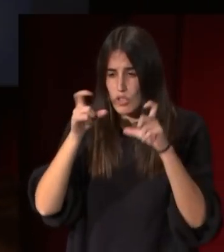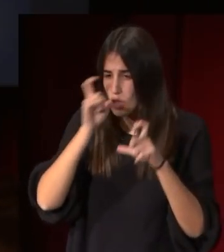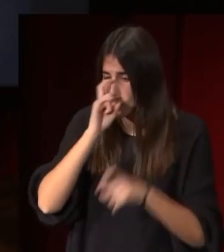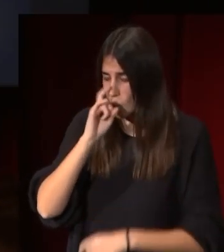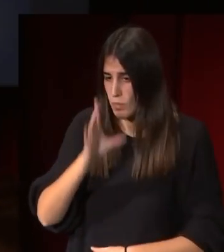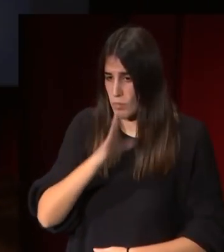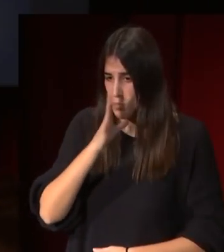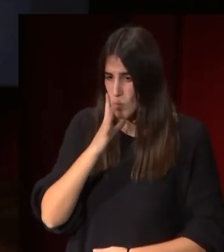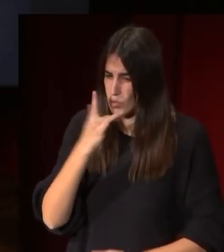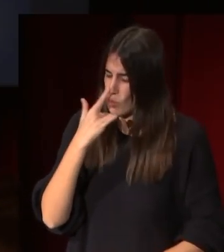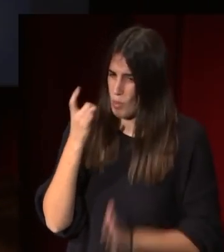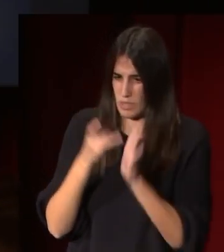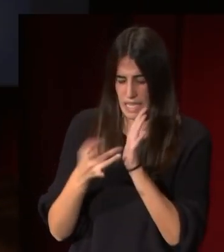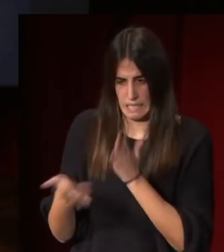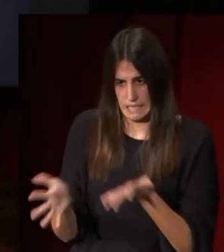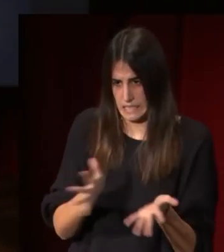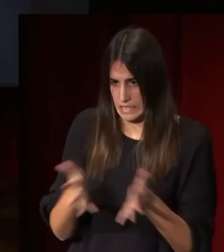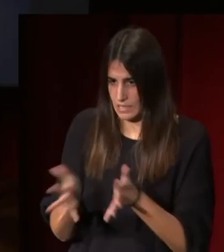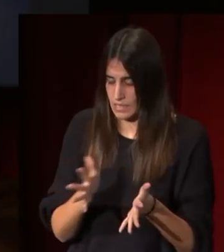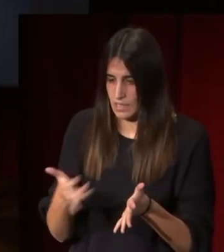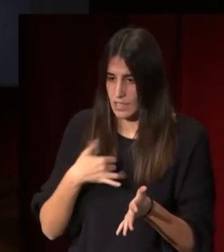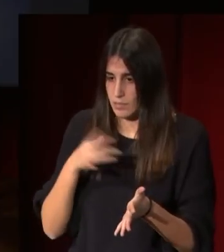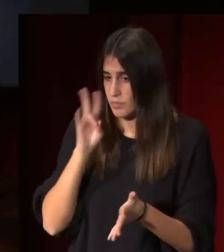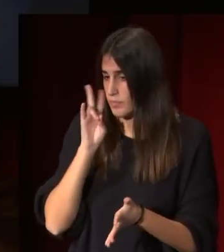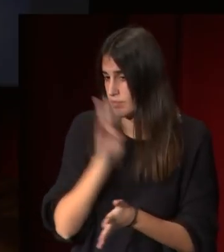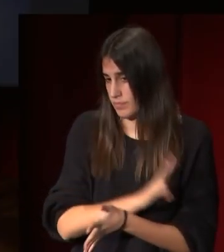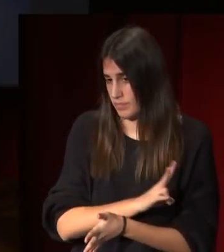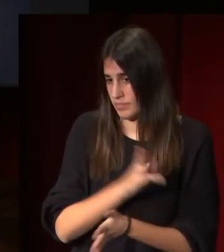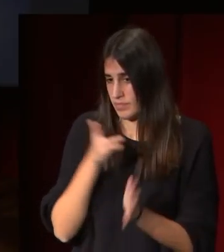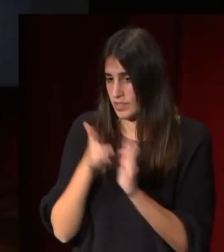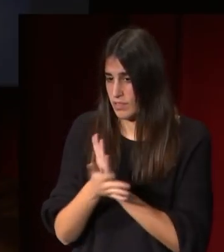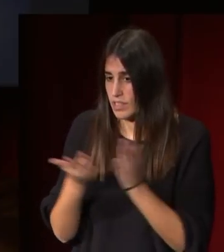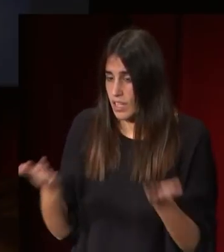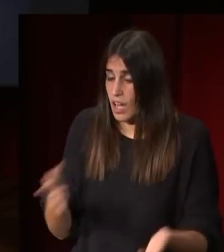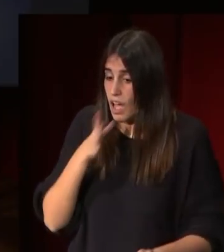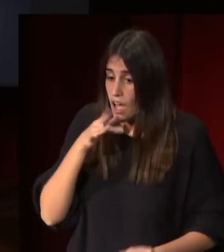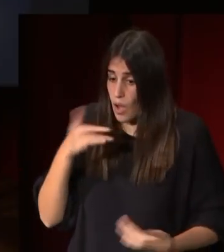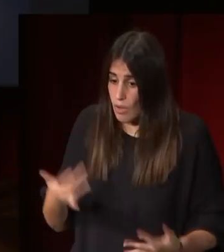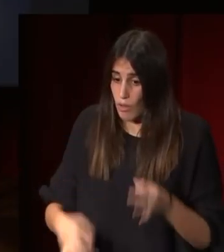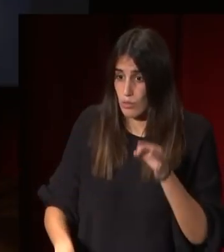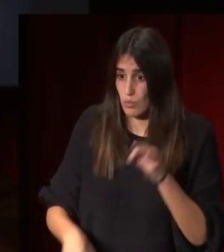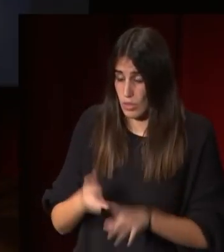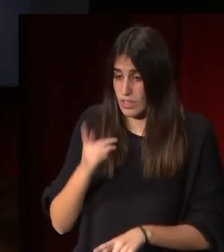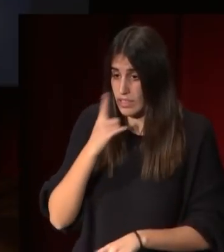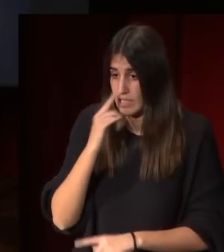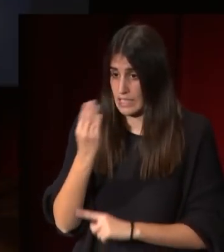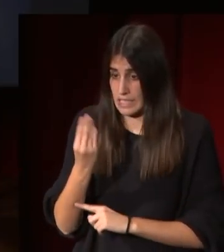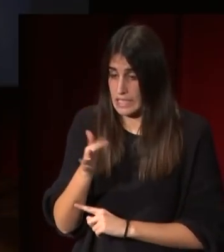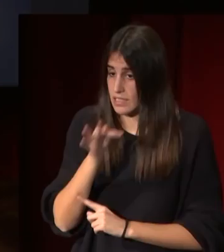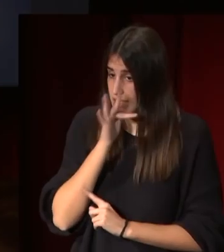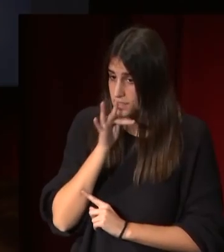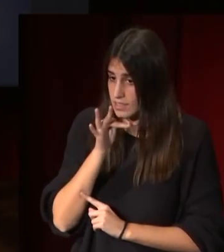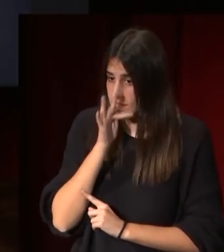tienen demasiada calidad pero bueno es simplemente pues para que vean que hoy afortunadamente esta obra se conserva pero todavía